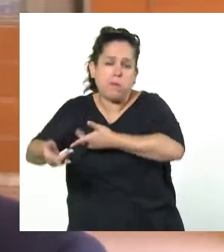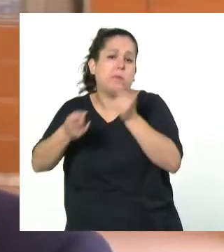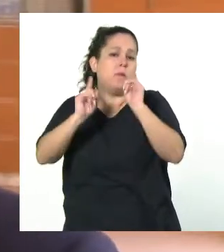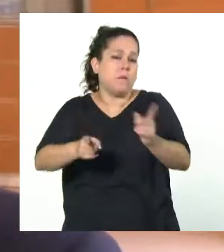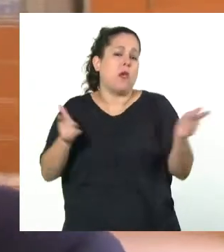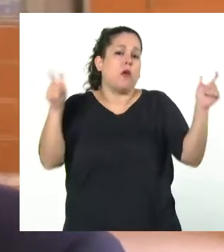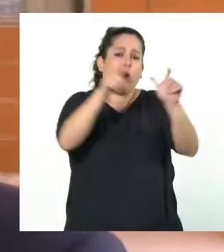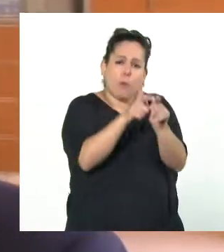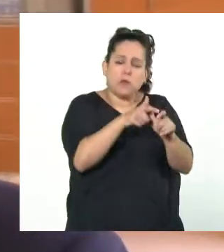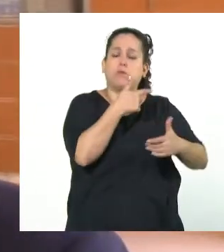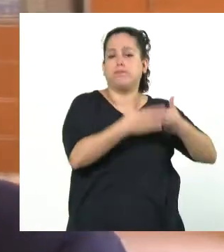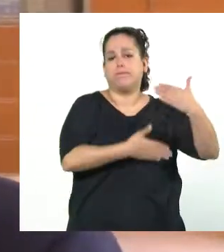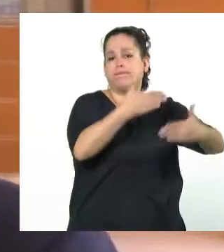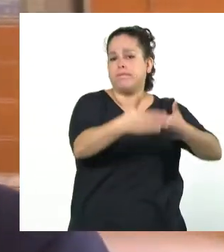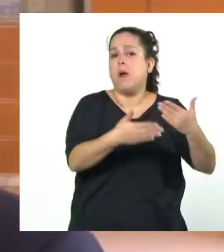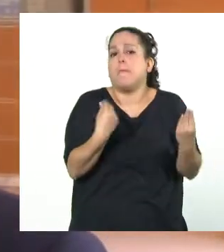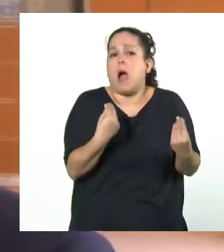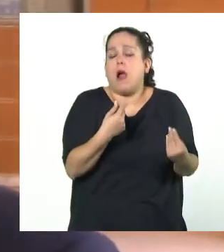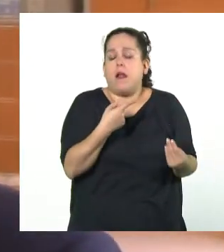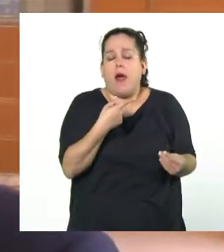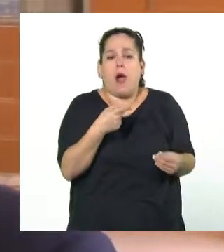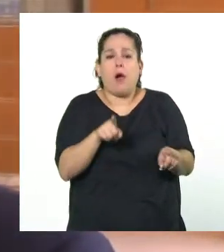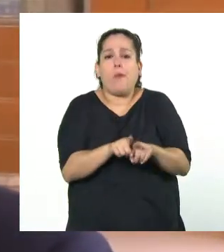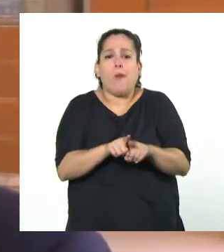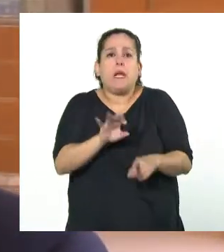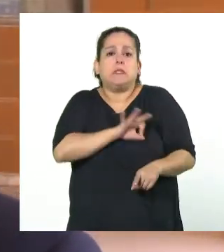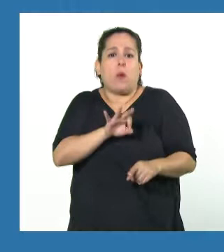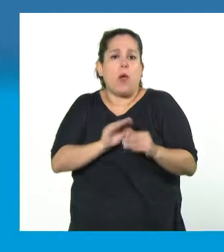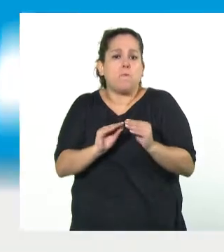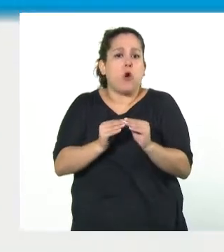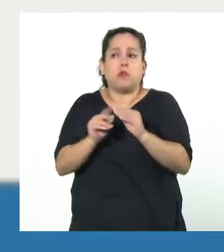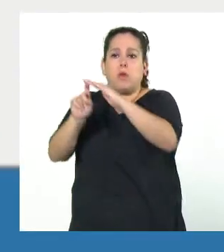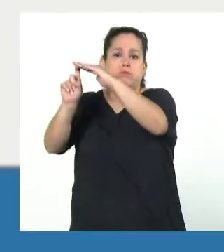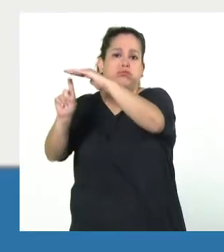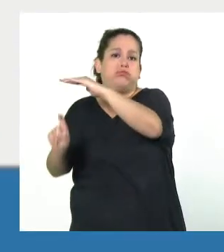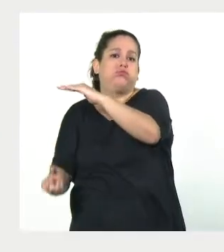investigadora respecto de la determinación de las causas que llevaron al hundimiento de la raza de Juan.